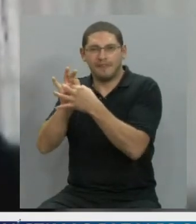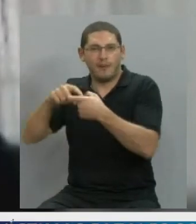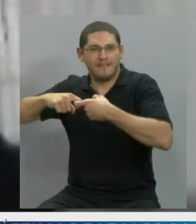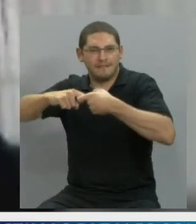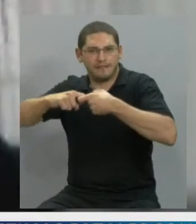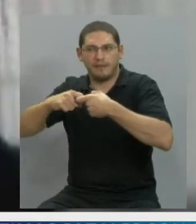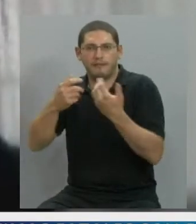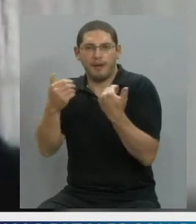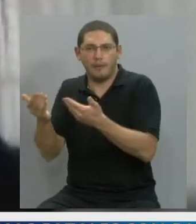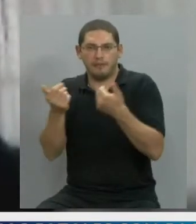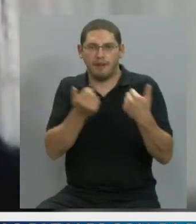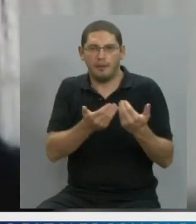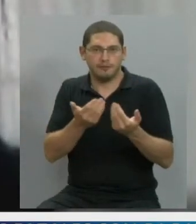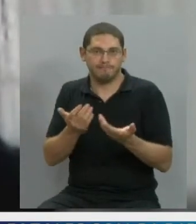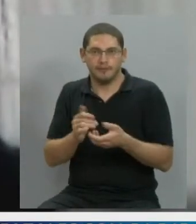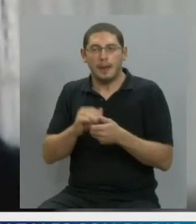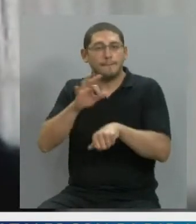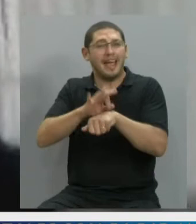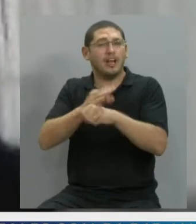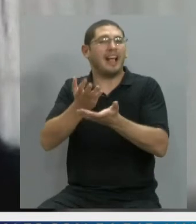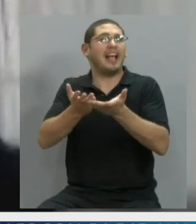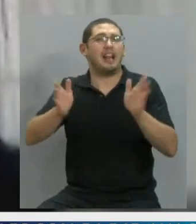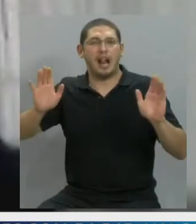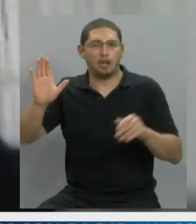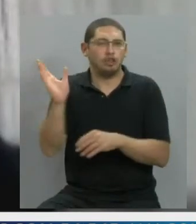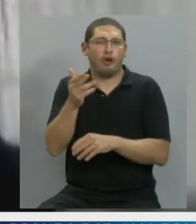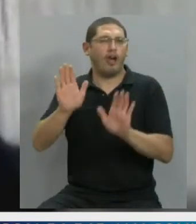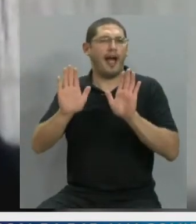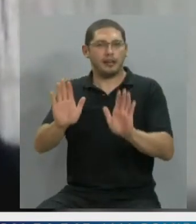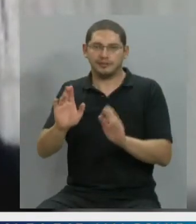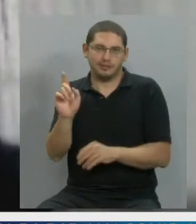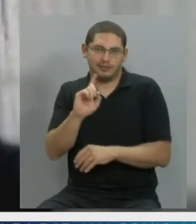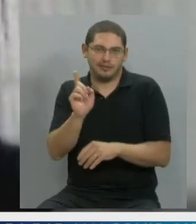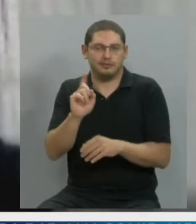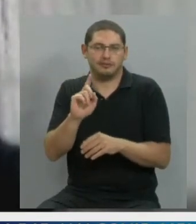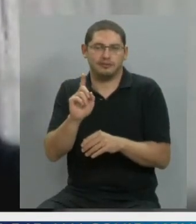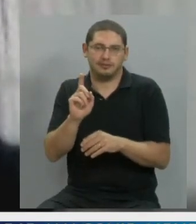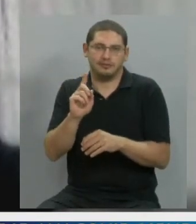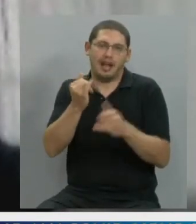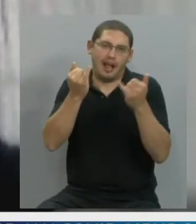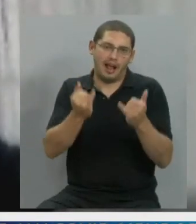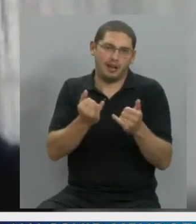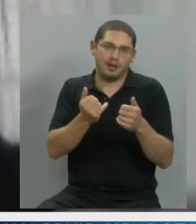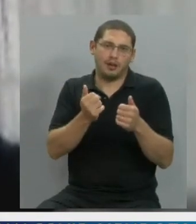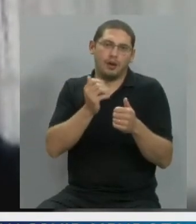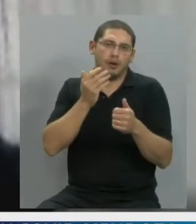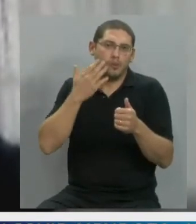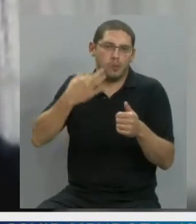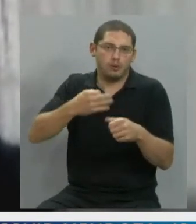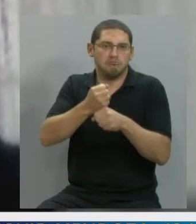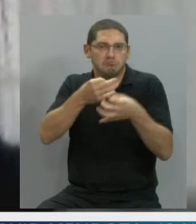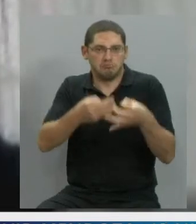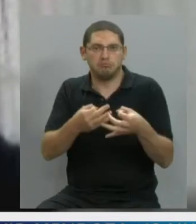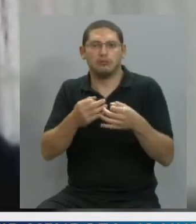voy a hablar de todos los médicos en general porque no sería justo todos los médicos que reciban una